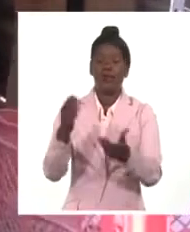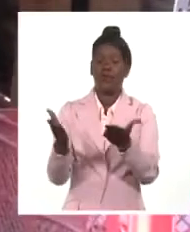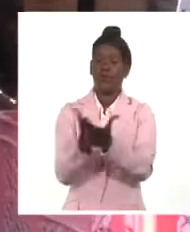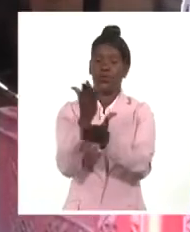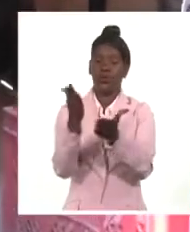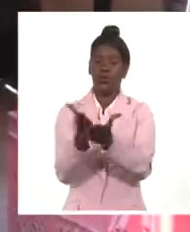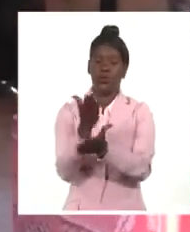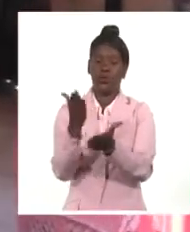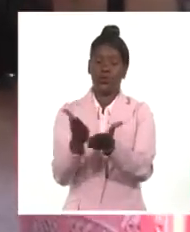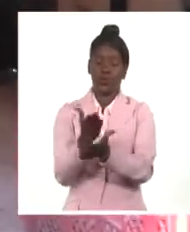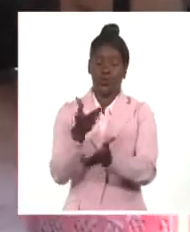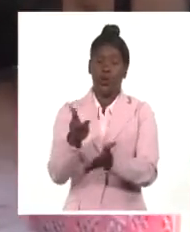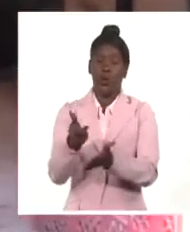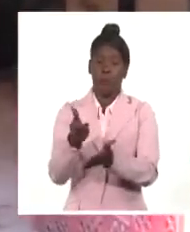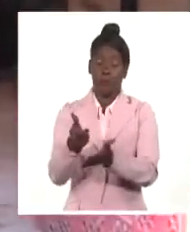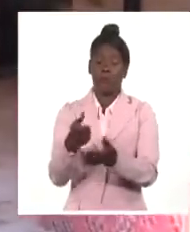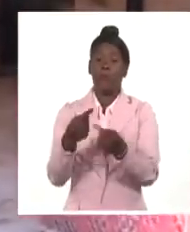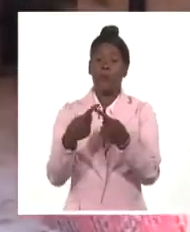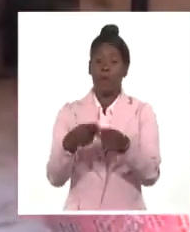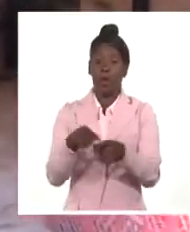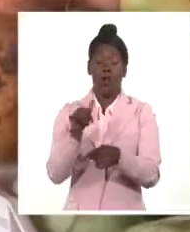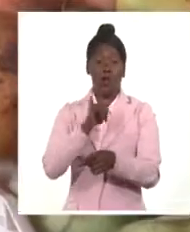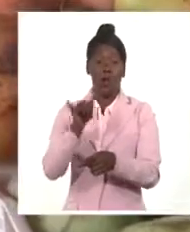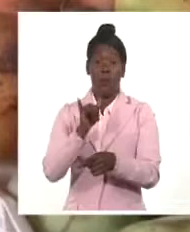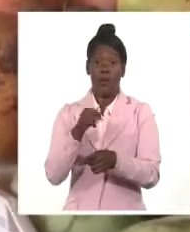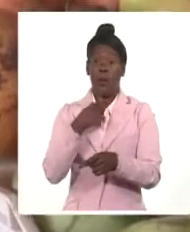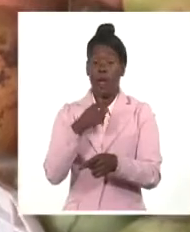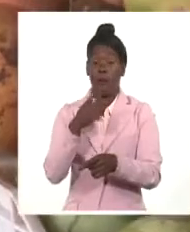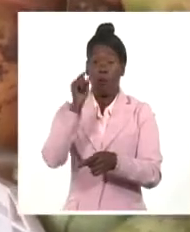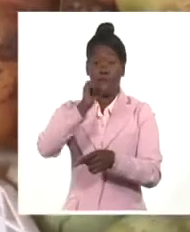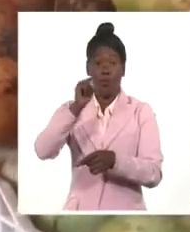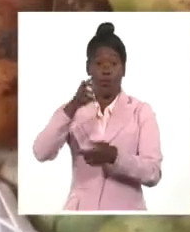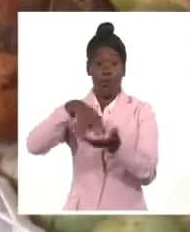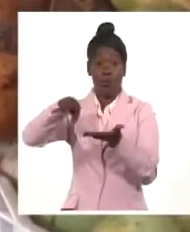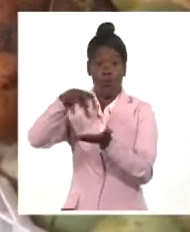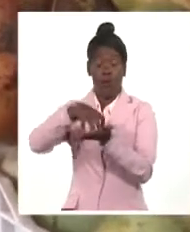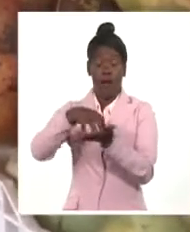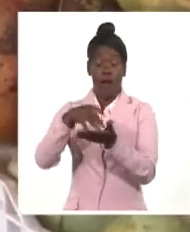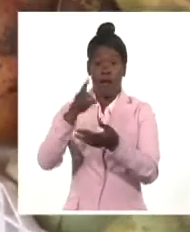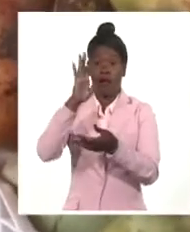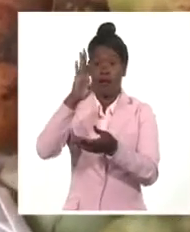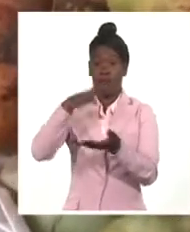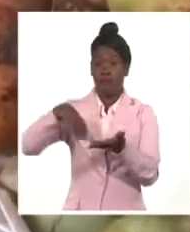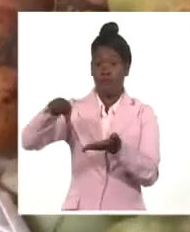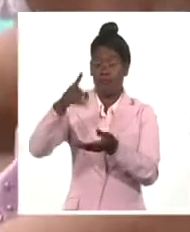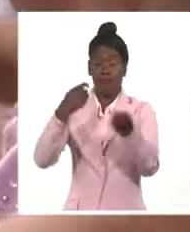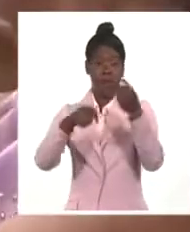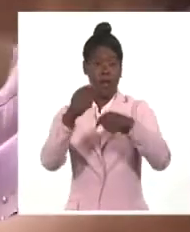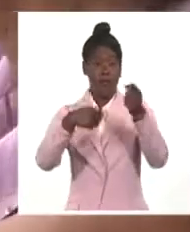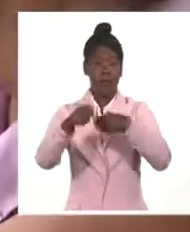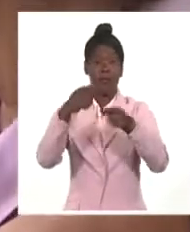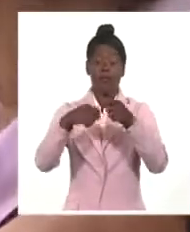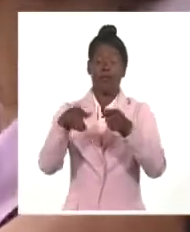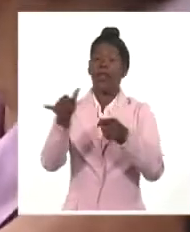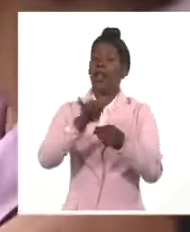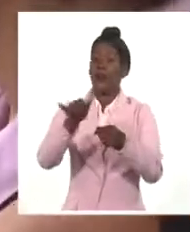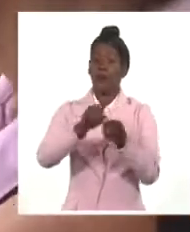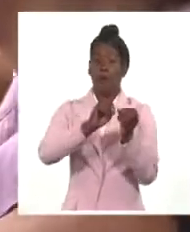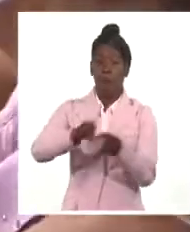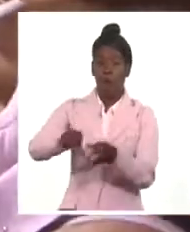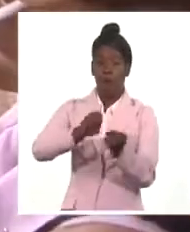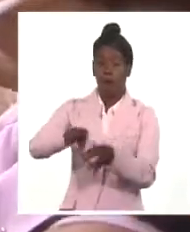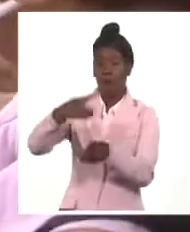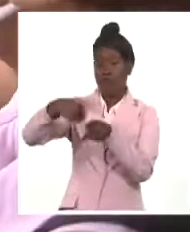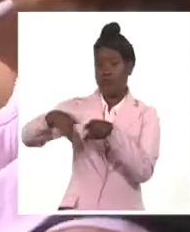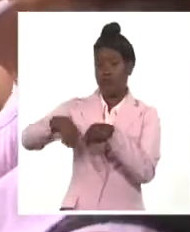desperdicios lo que sucede en los mercados minoristas, el hogar o los centros de consumo social a los que llega el